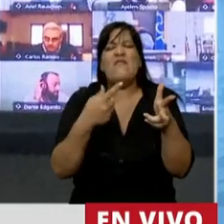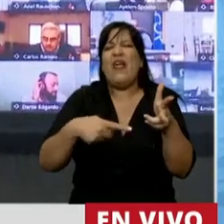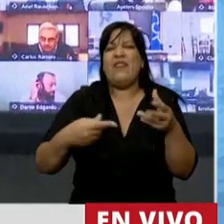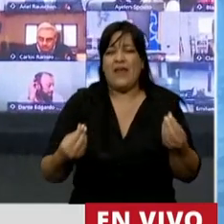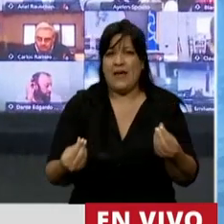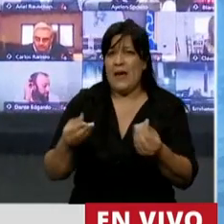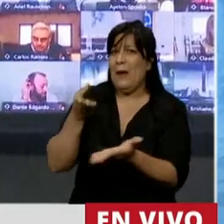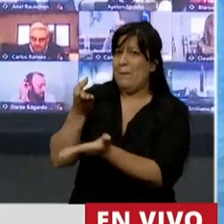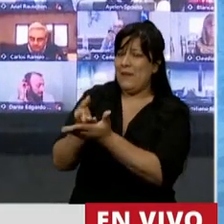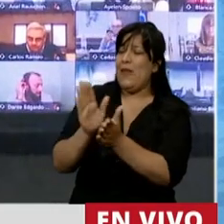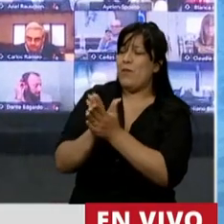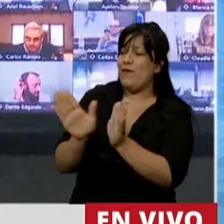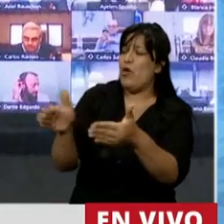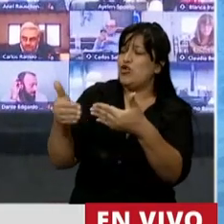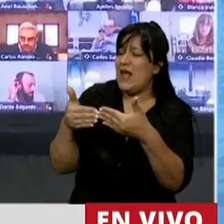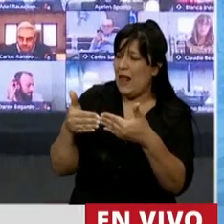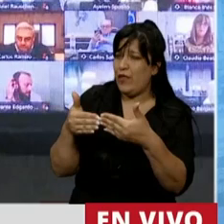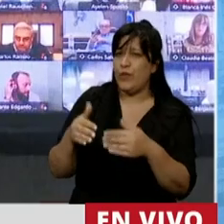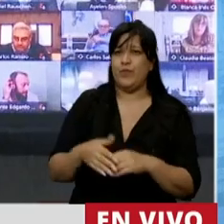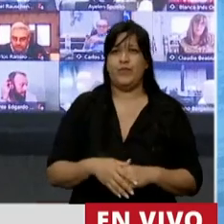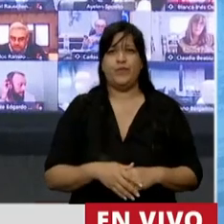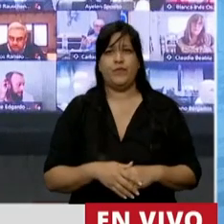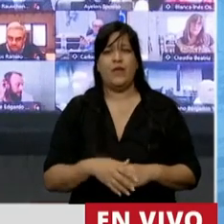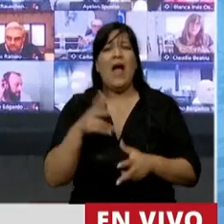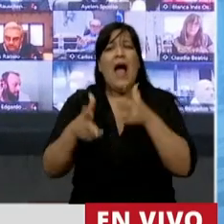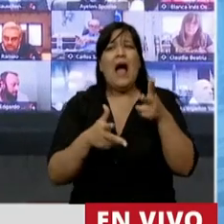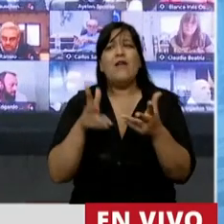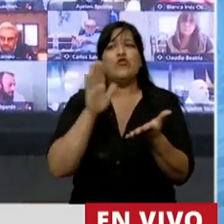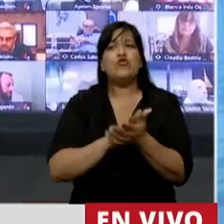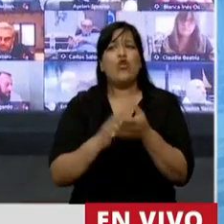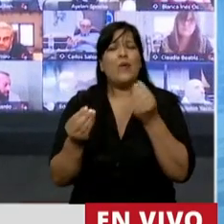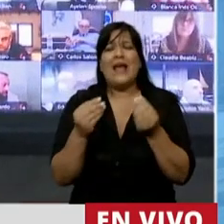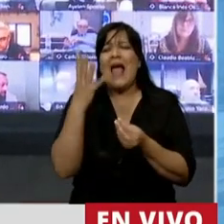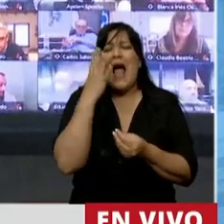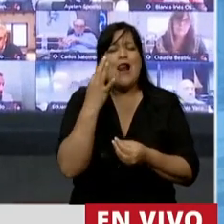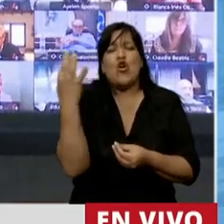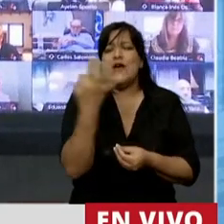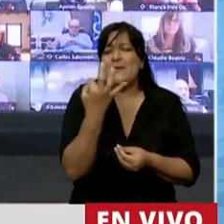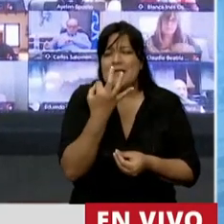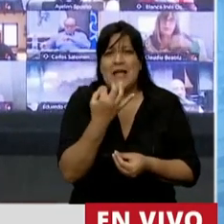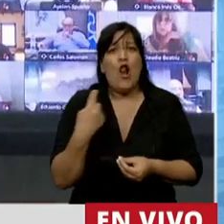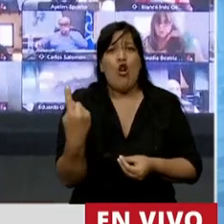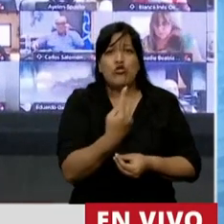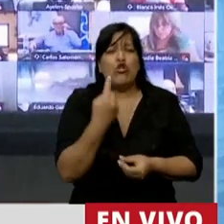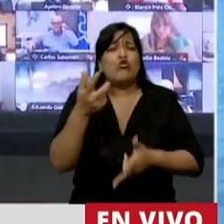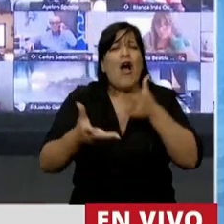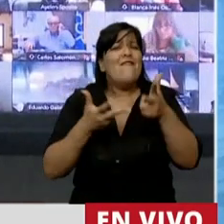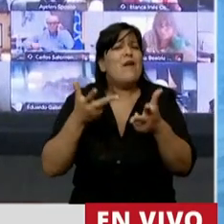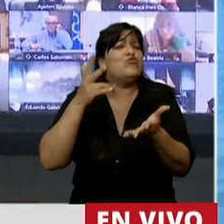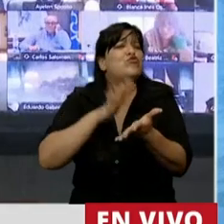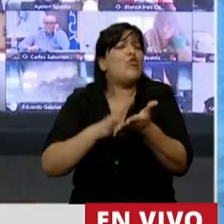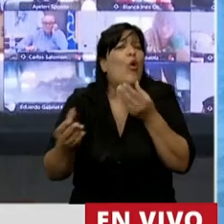De lo que estamos hablando es de algo muy puntual. Nosotros estamos hablando